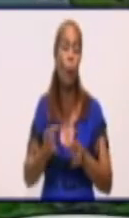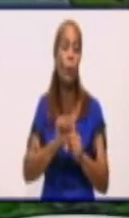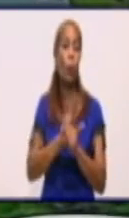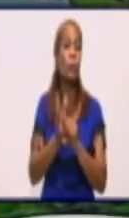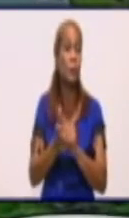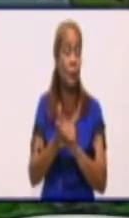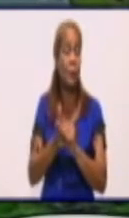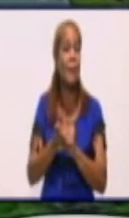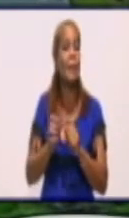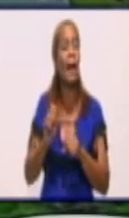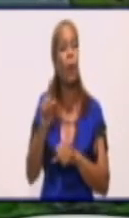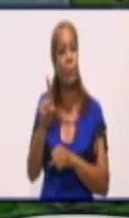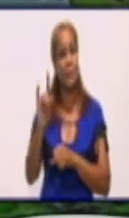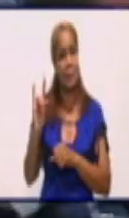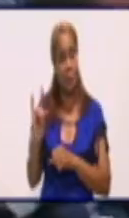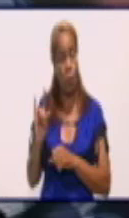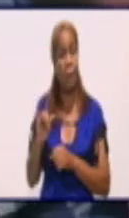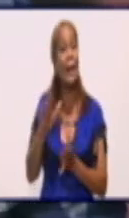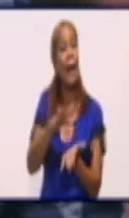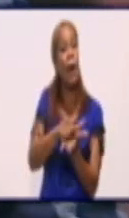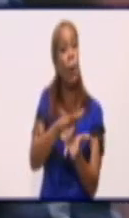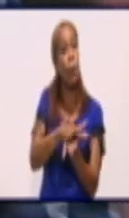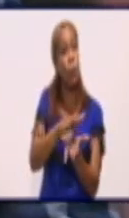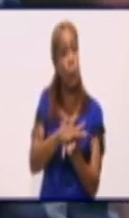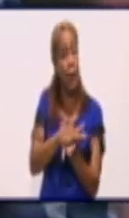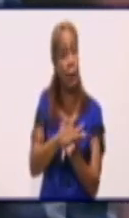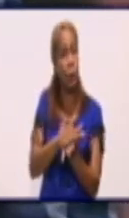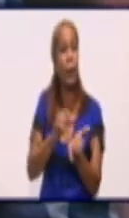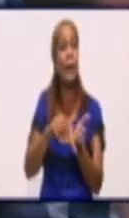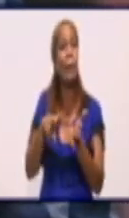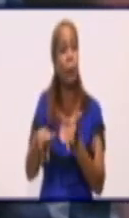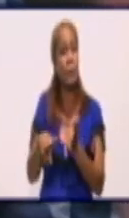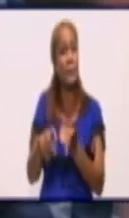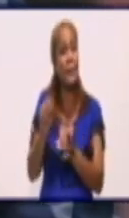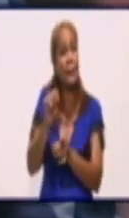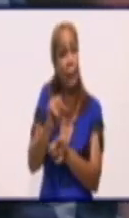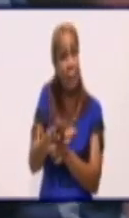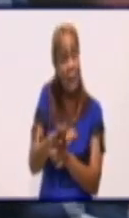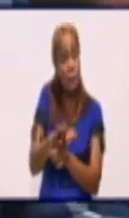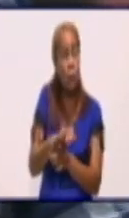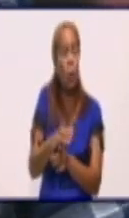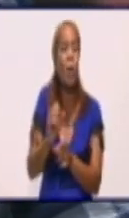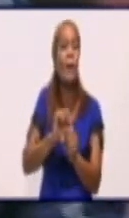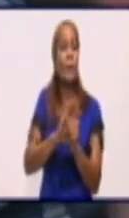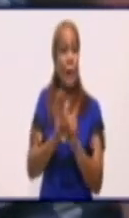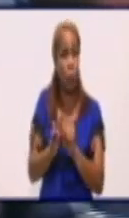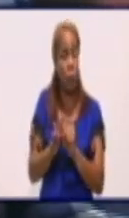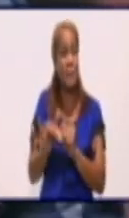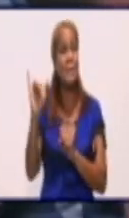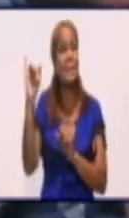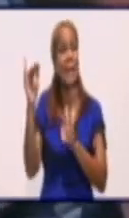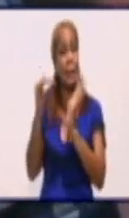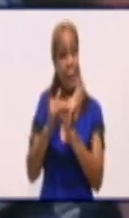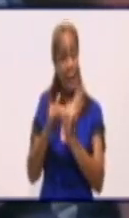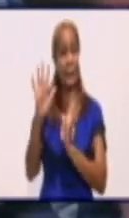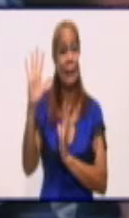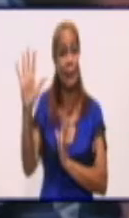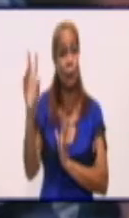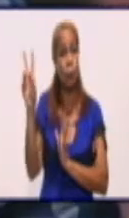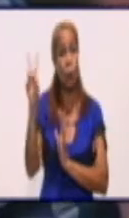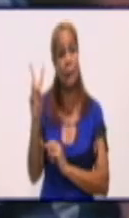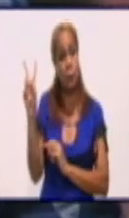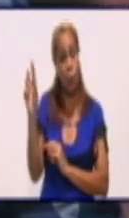en relación con la COVID. Acumulamos en la provincia desde el inicio de la epidemia 6.522 personas